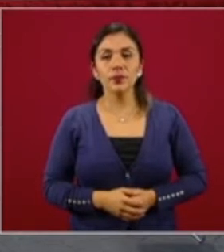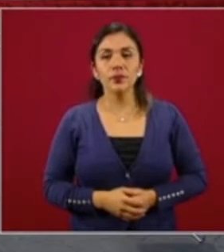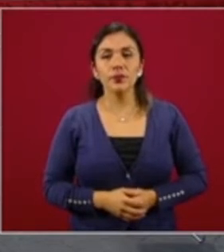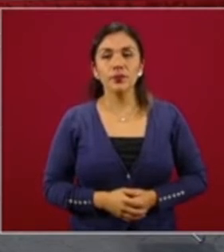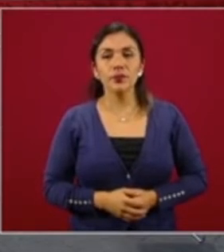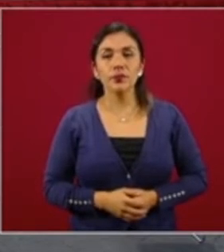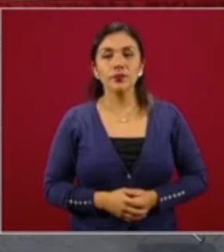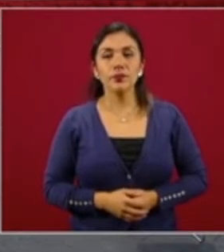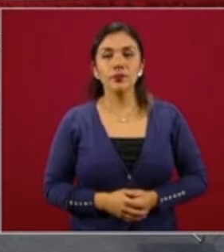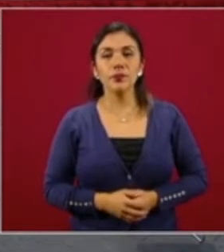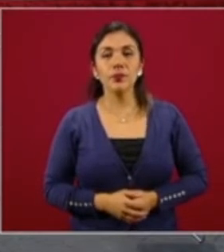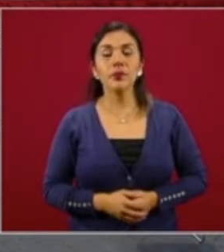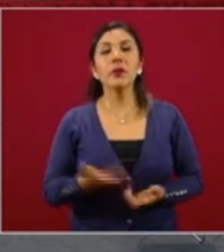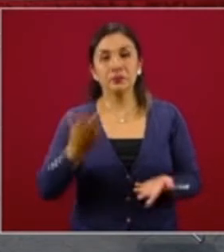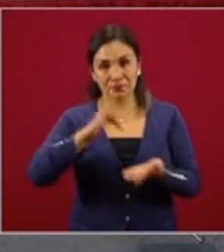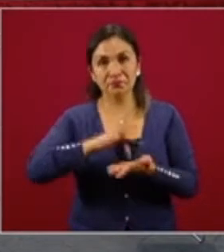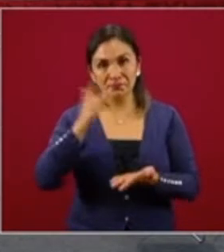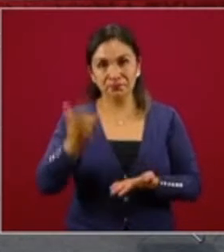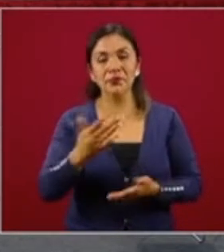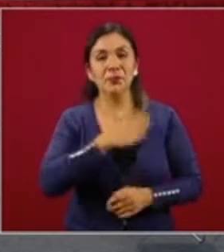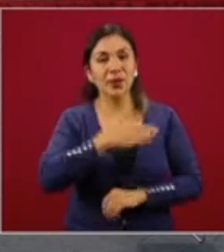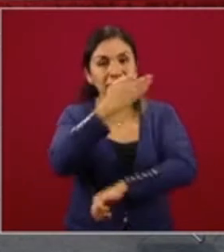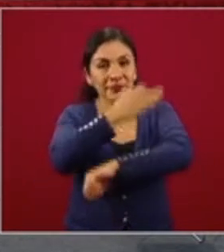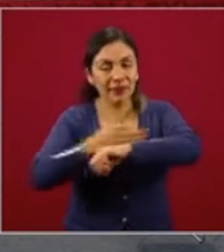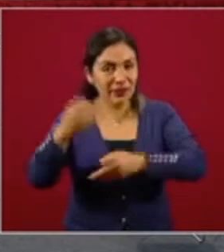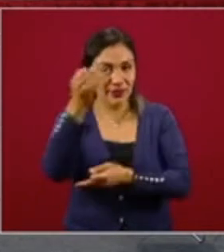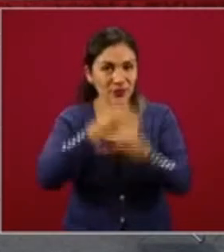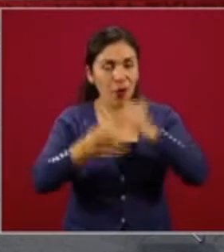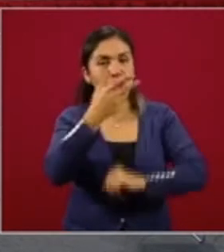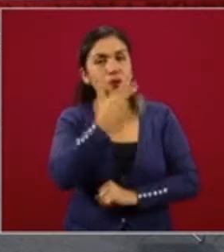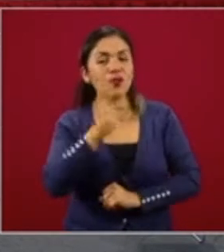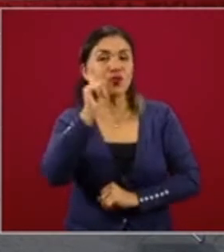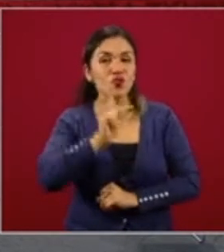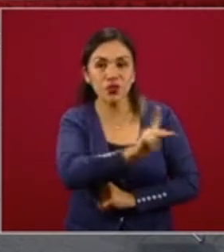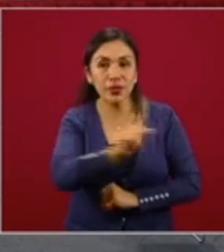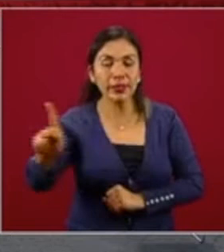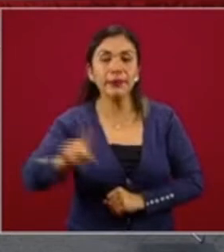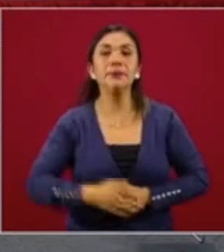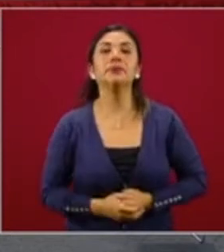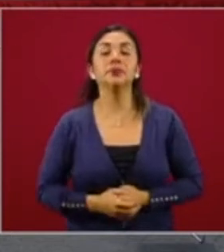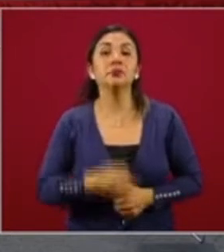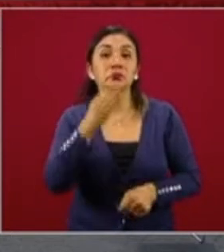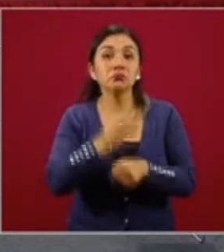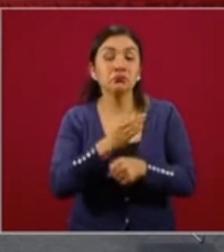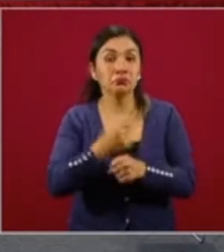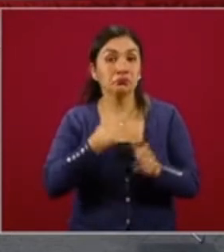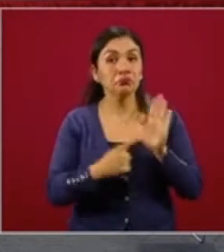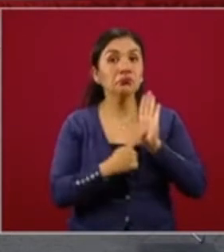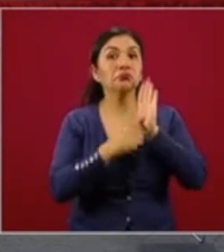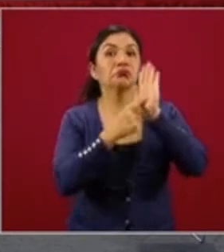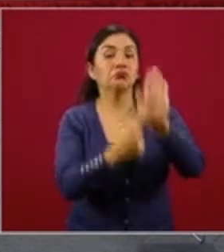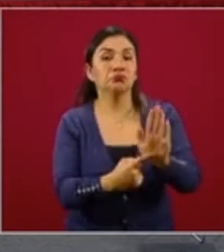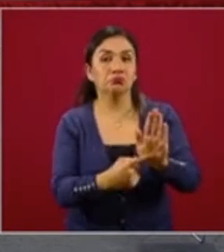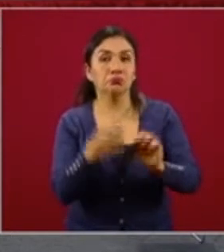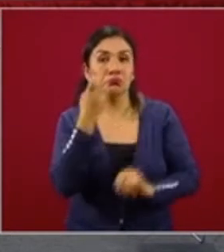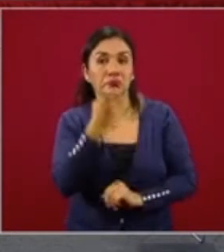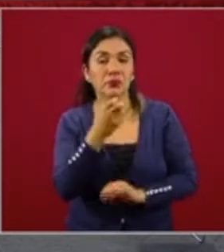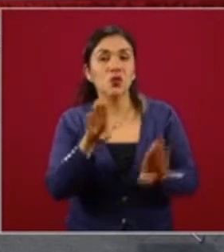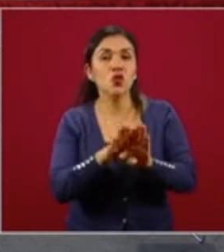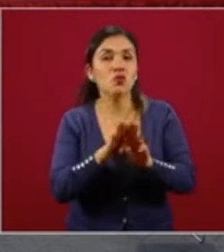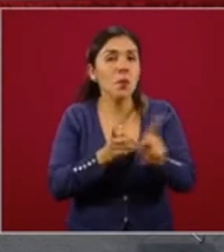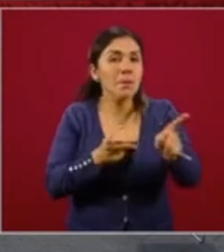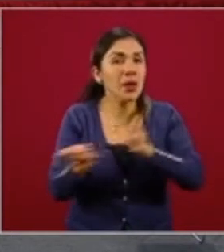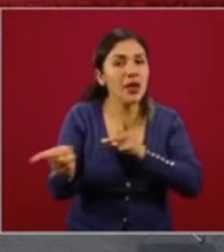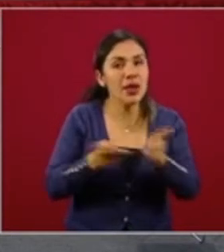Muchas gracias, señor secretario. Muy buenas tardes tengan todas y todos ustedes. Vamos a presentar este instrumento de